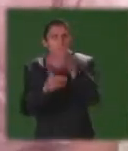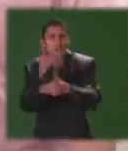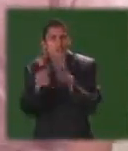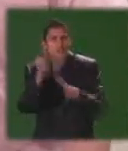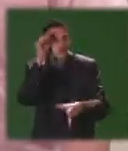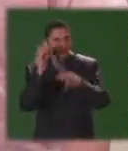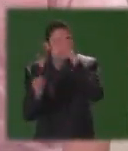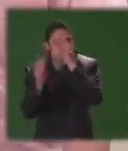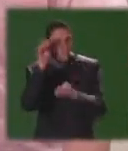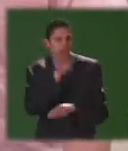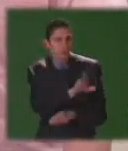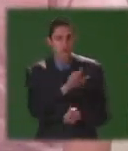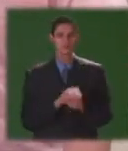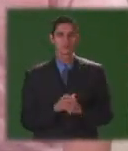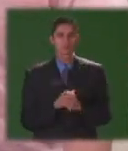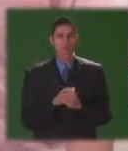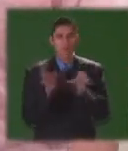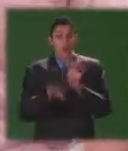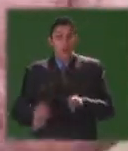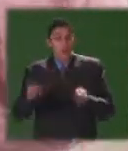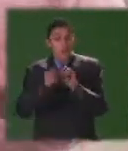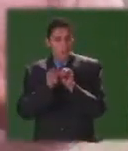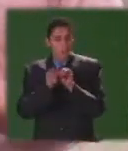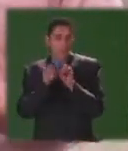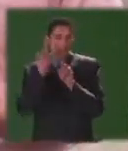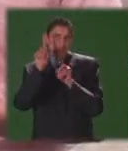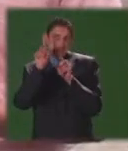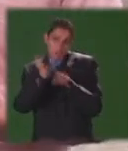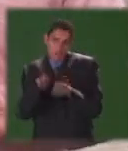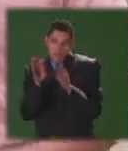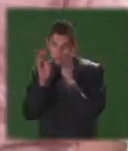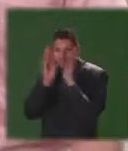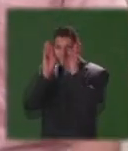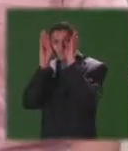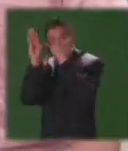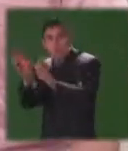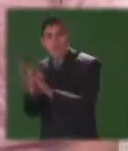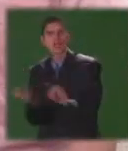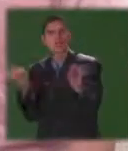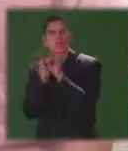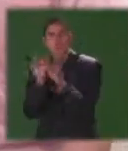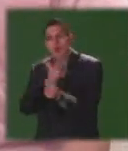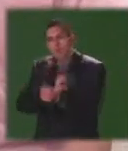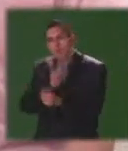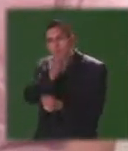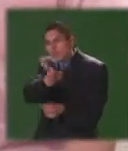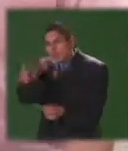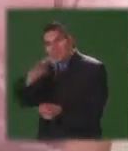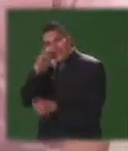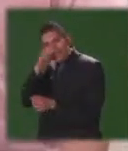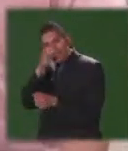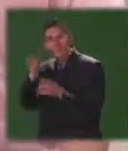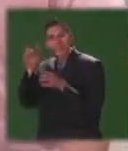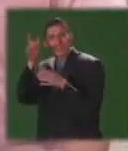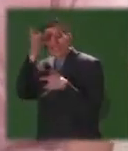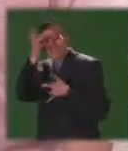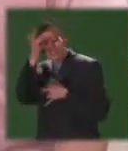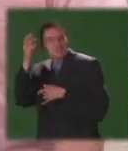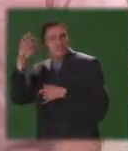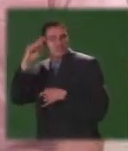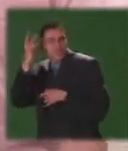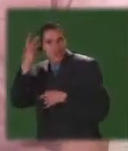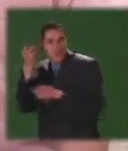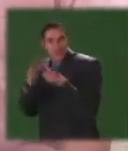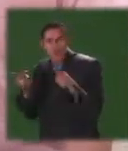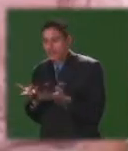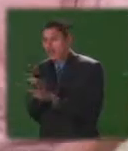tienen o si se tiene en cuenta pero no lo valoran como es el carácter social de cada uno de estos niños y cada una de las familias que